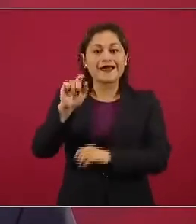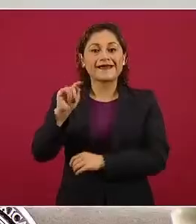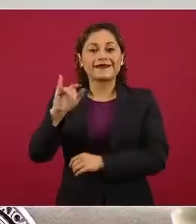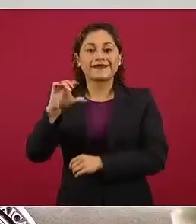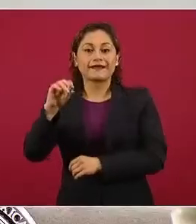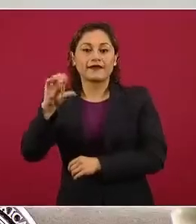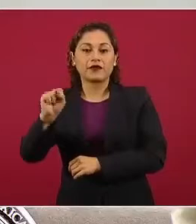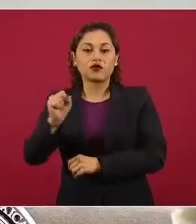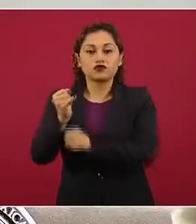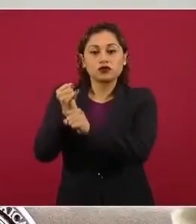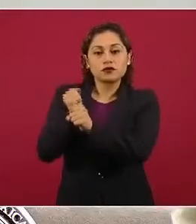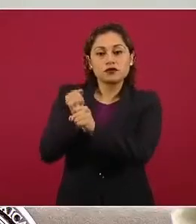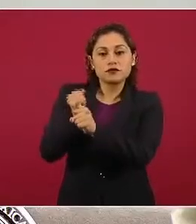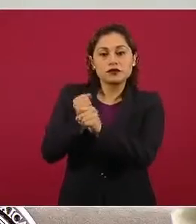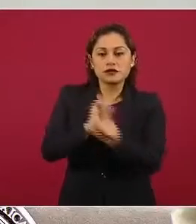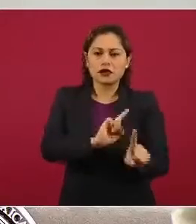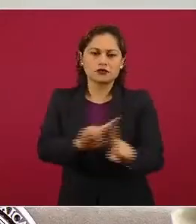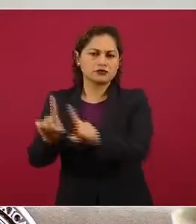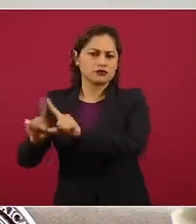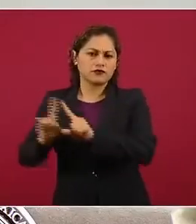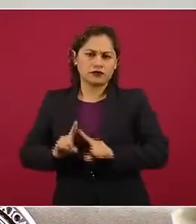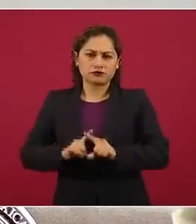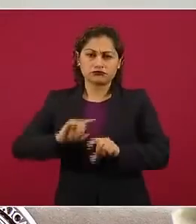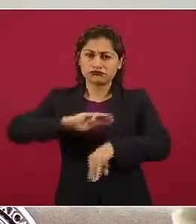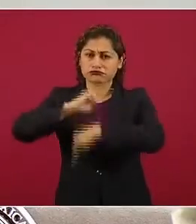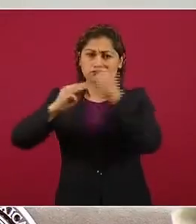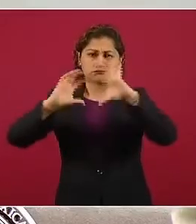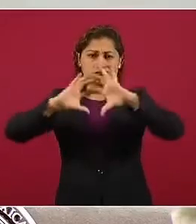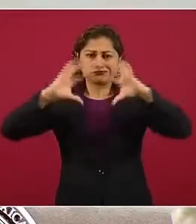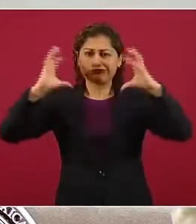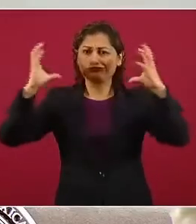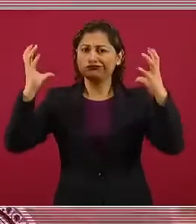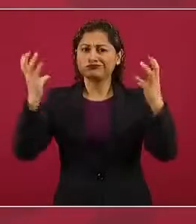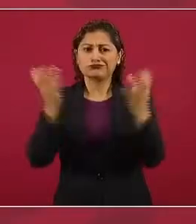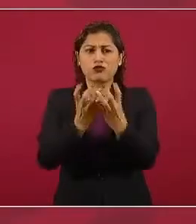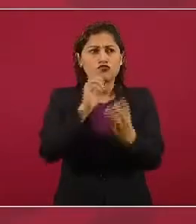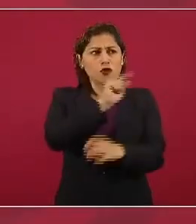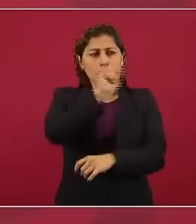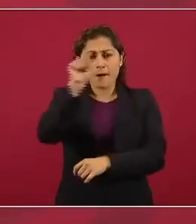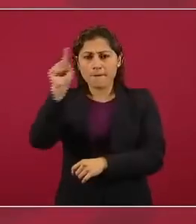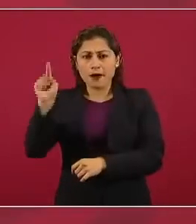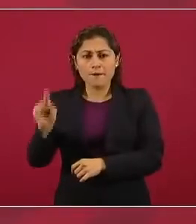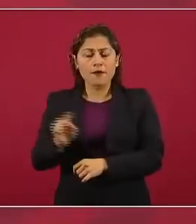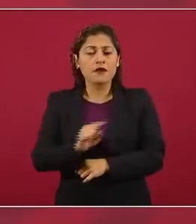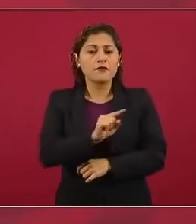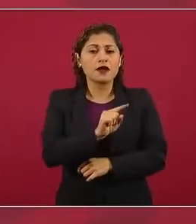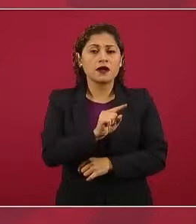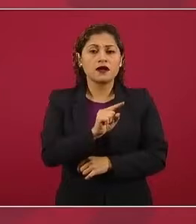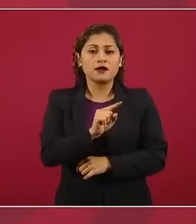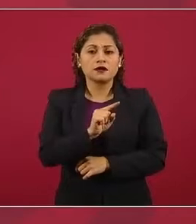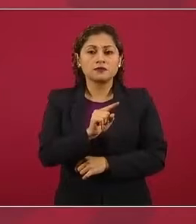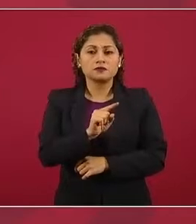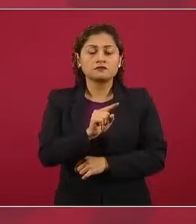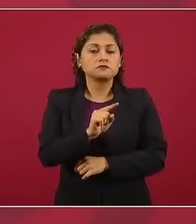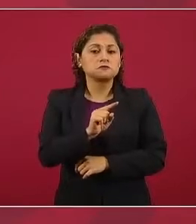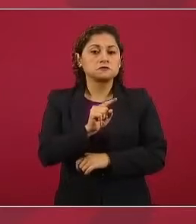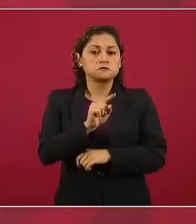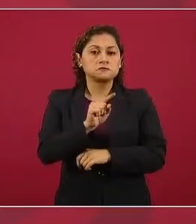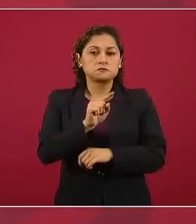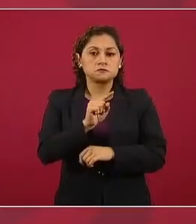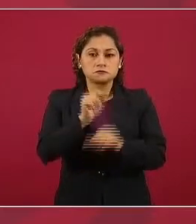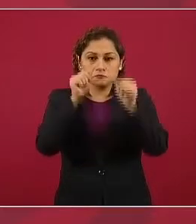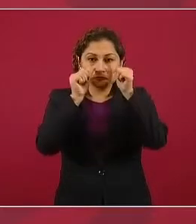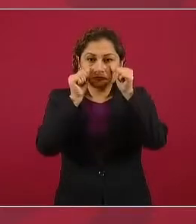es en todo el mundo, en casi todo el mundo, un trabajo muy